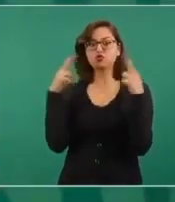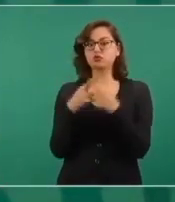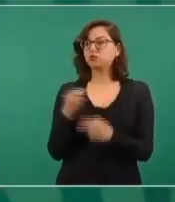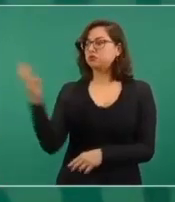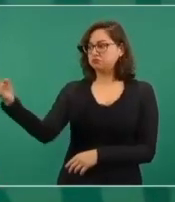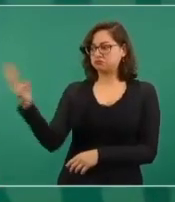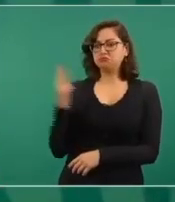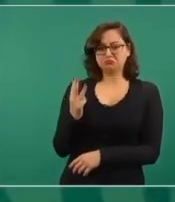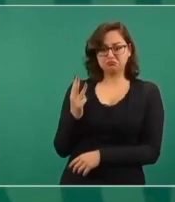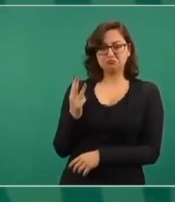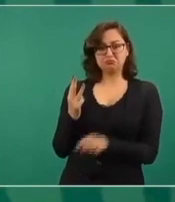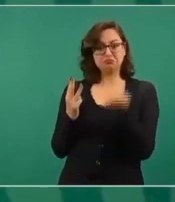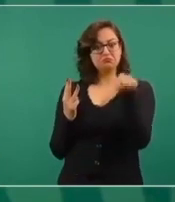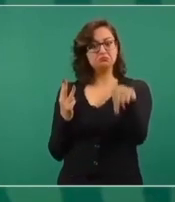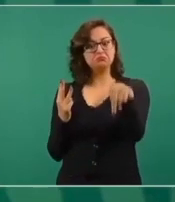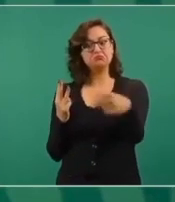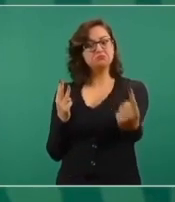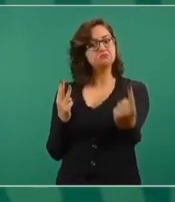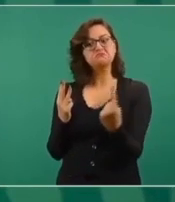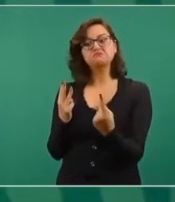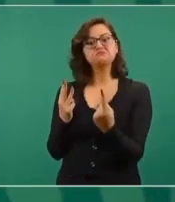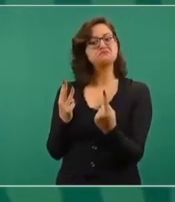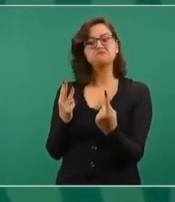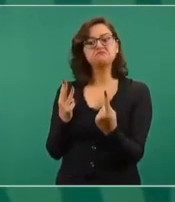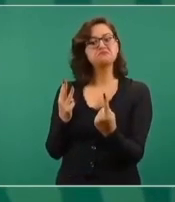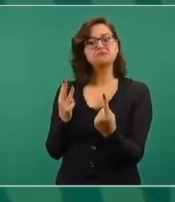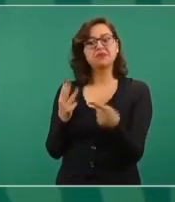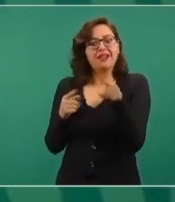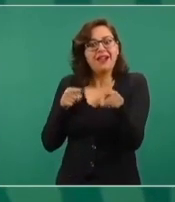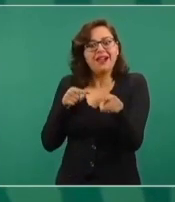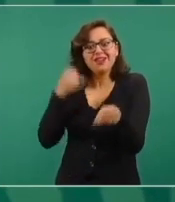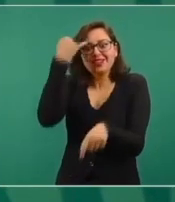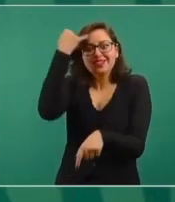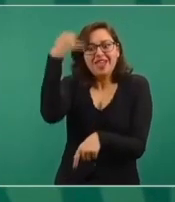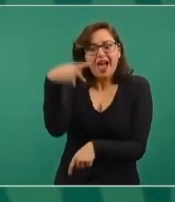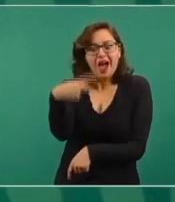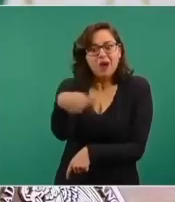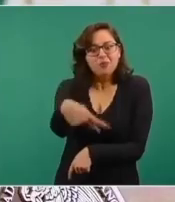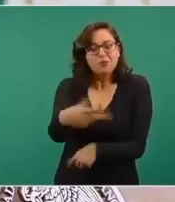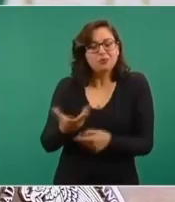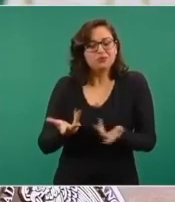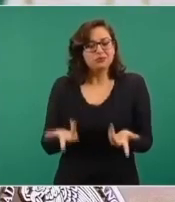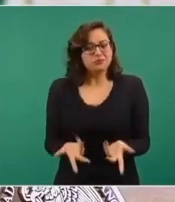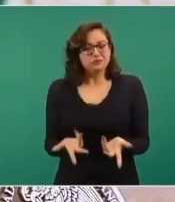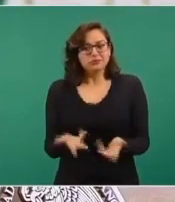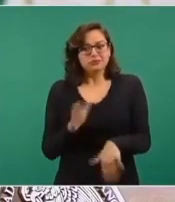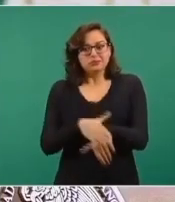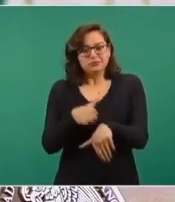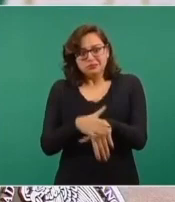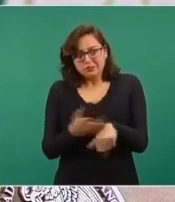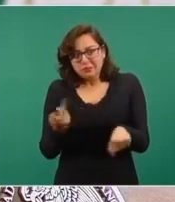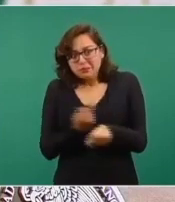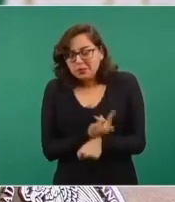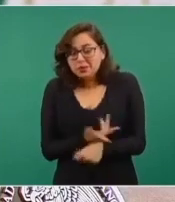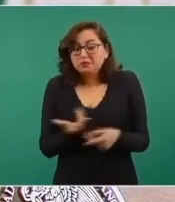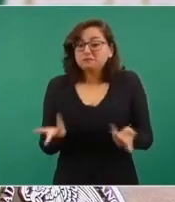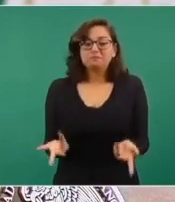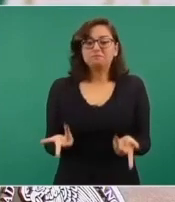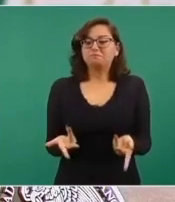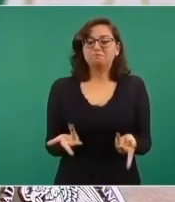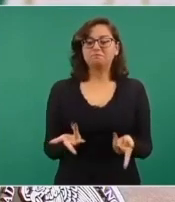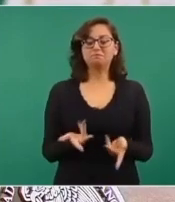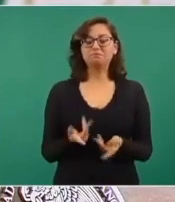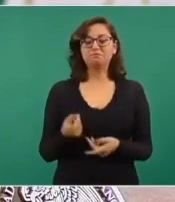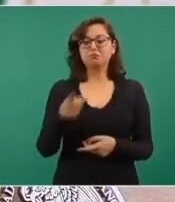Independientemente de ello, hemos mantenido permanentemente la comunicación y también la atención a los grupos desplazados, principalmente